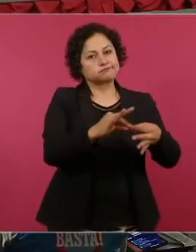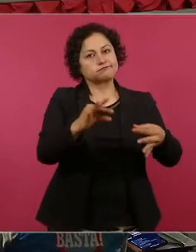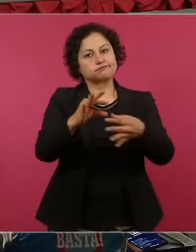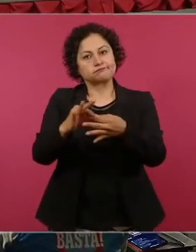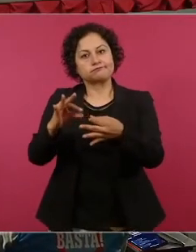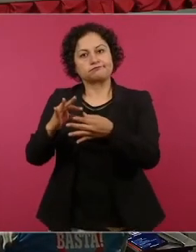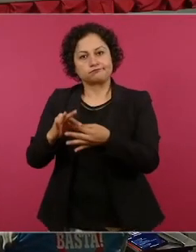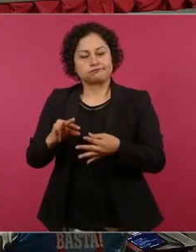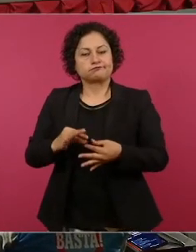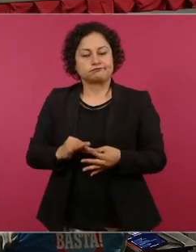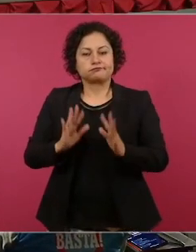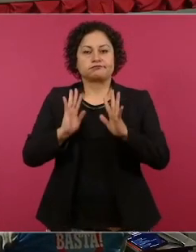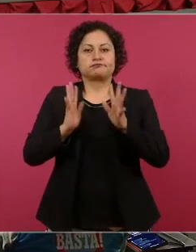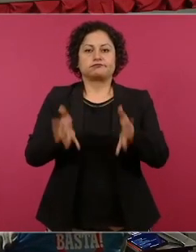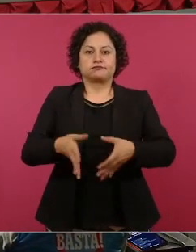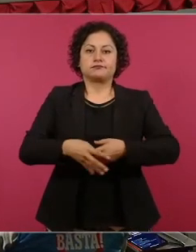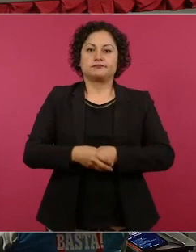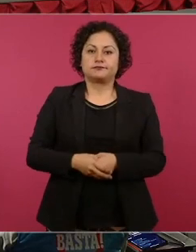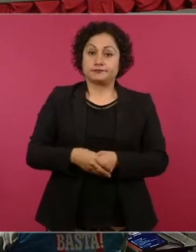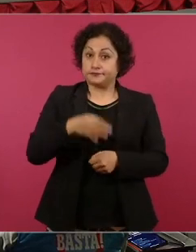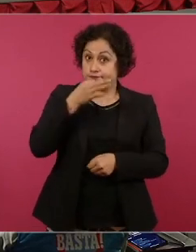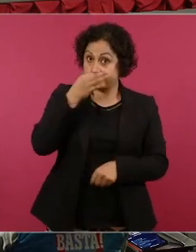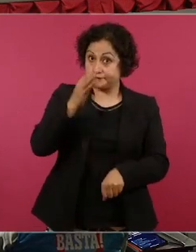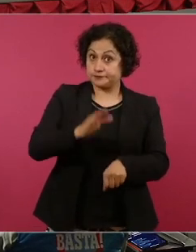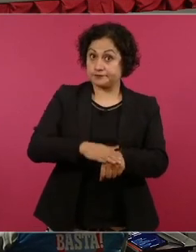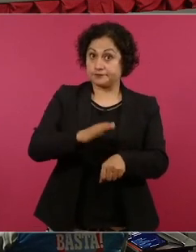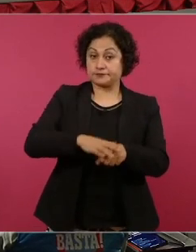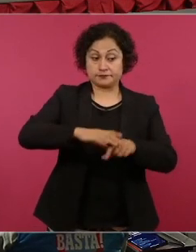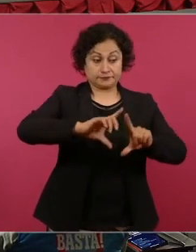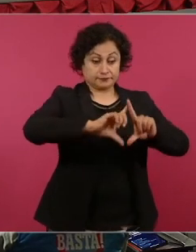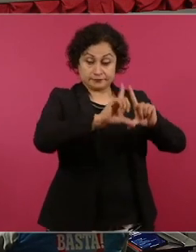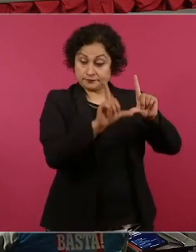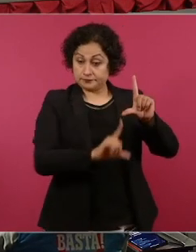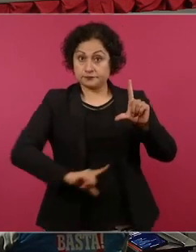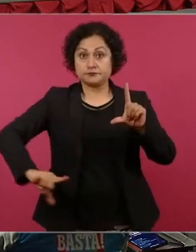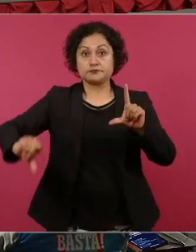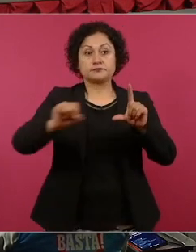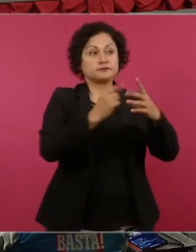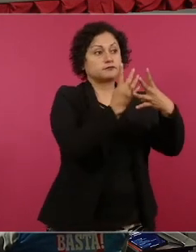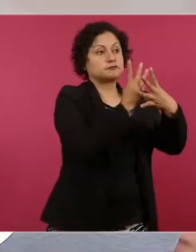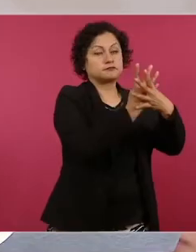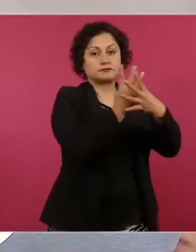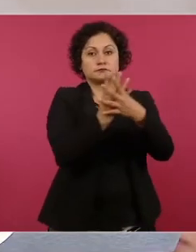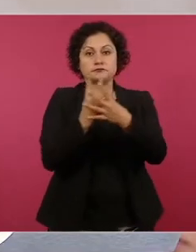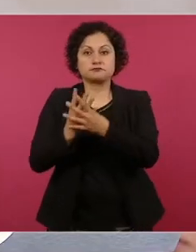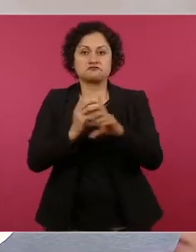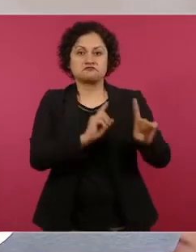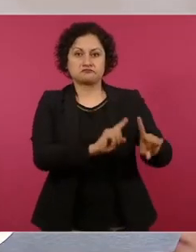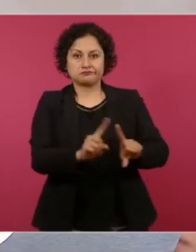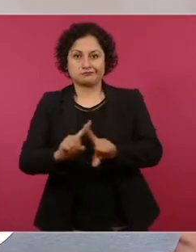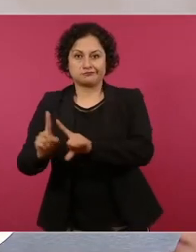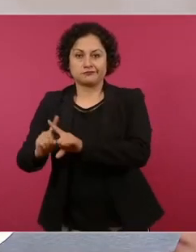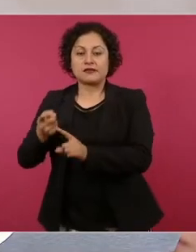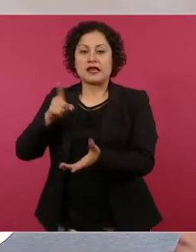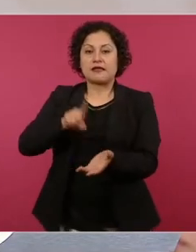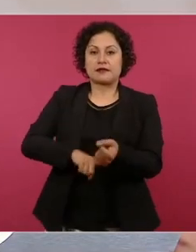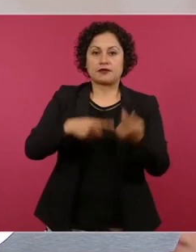en todos los centros penitenciarios del país se realizará de forma anticipada.